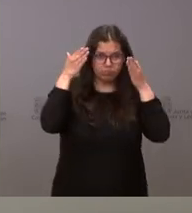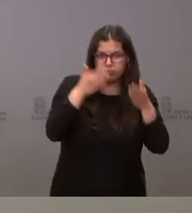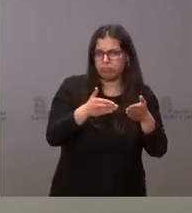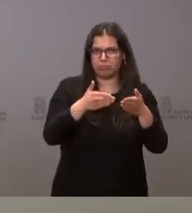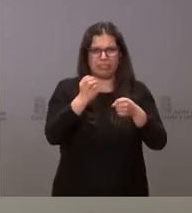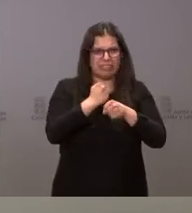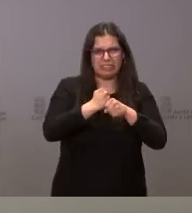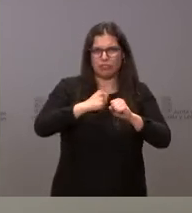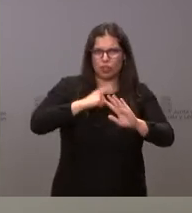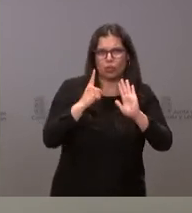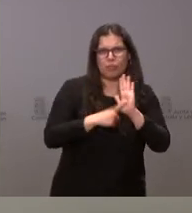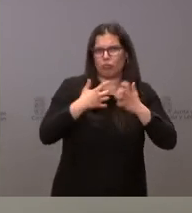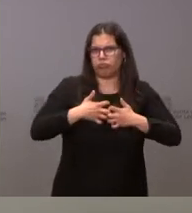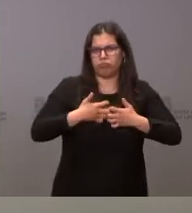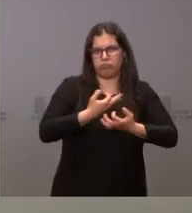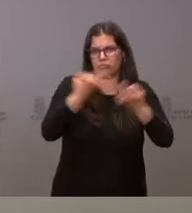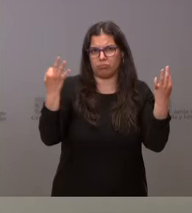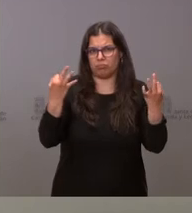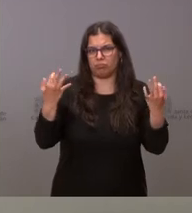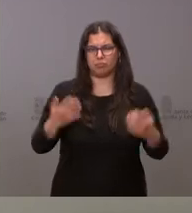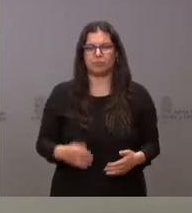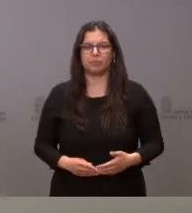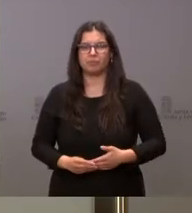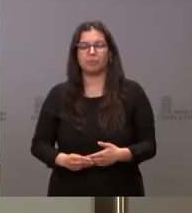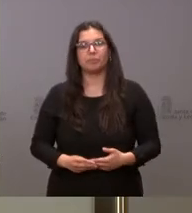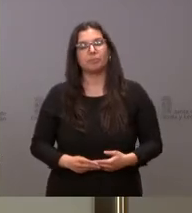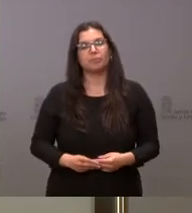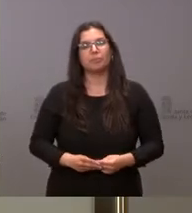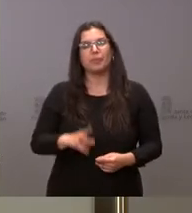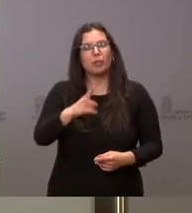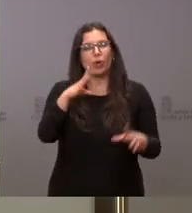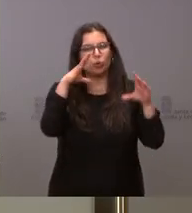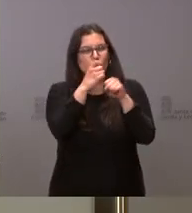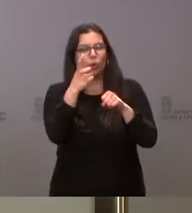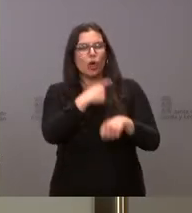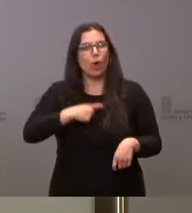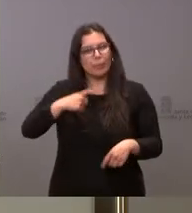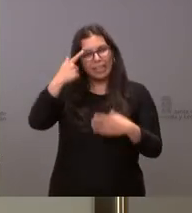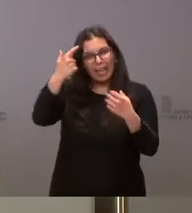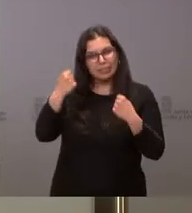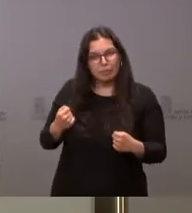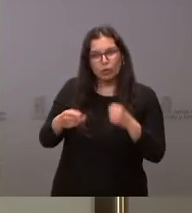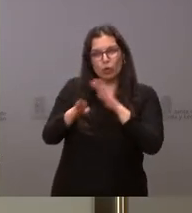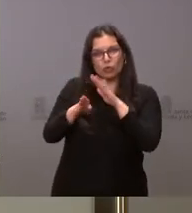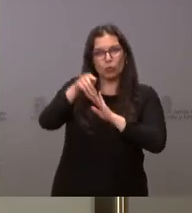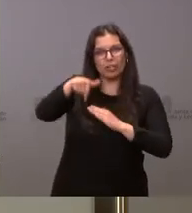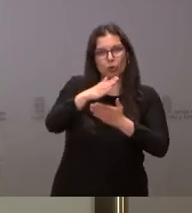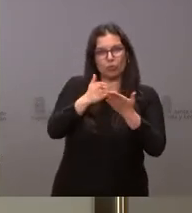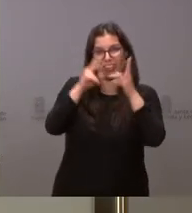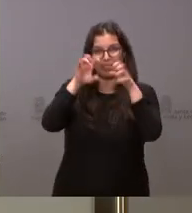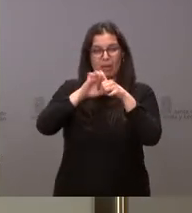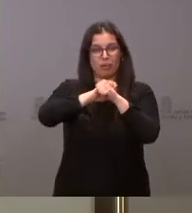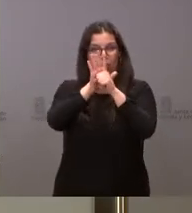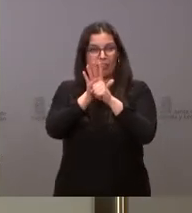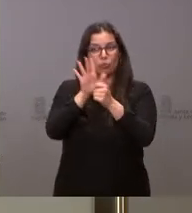dedicación y al pleno funcionamiento de la Administración. No me queda claro si el Comité de Expertos sigue existiendo en la comunidad y si tienen contacto